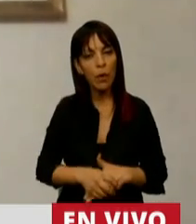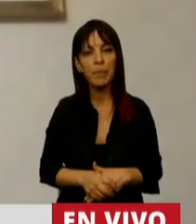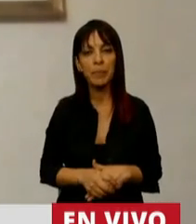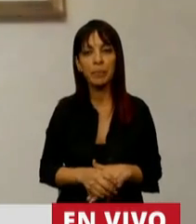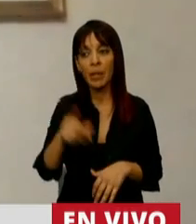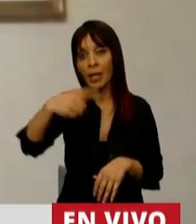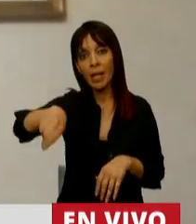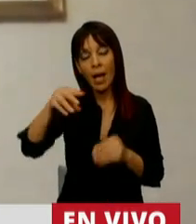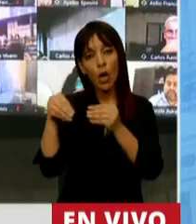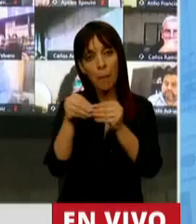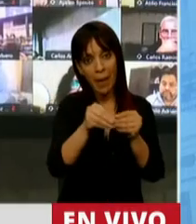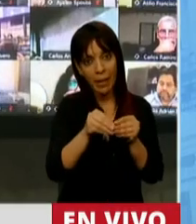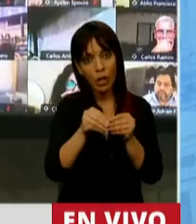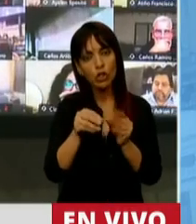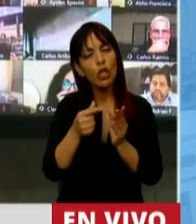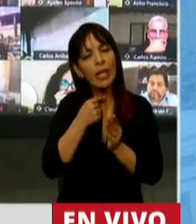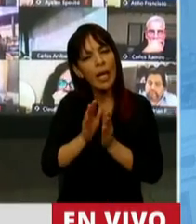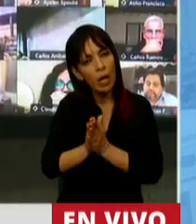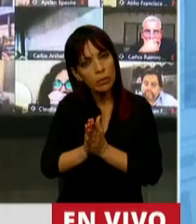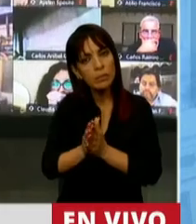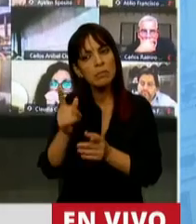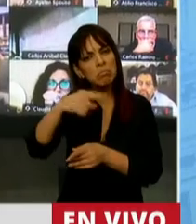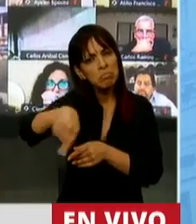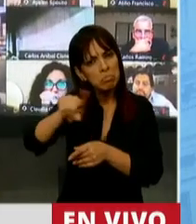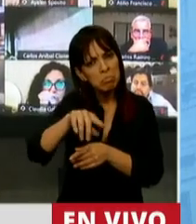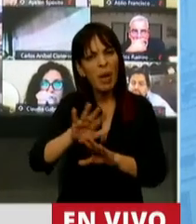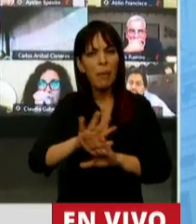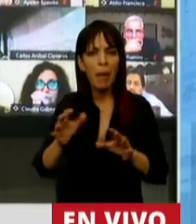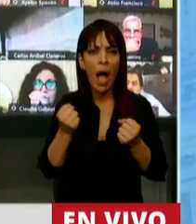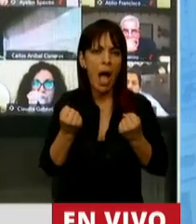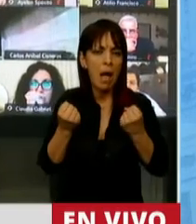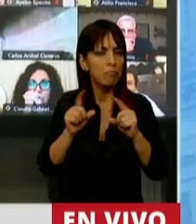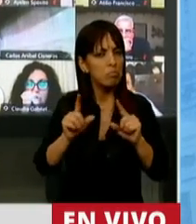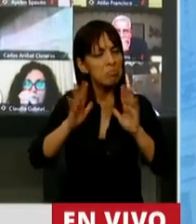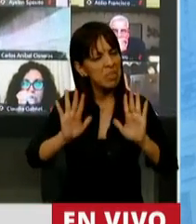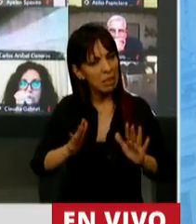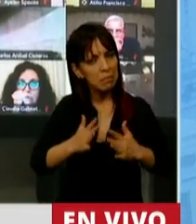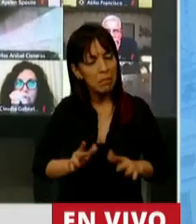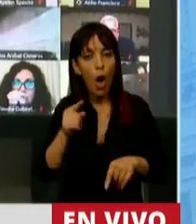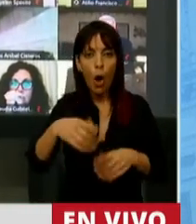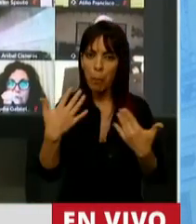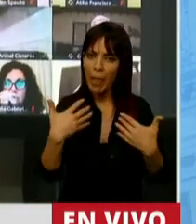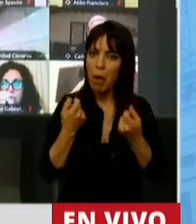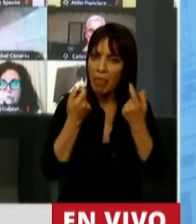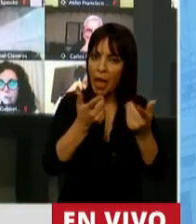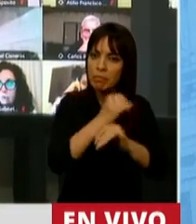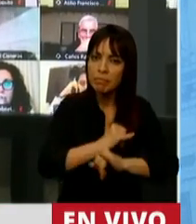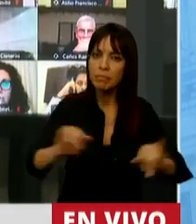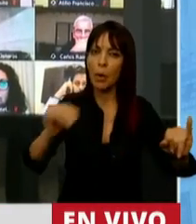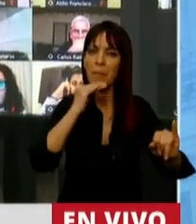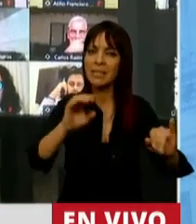y a los colegas diputados, a invitar a deponer esta actitud. Hoy tenemos la oportunidad de dar un mensaje